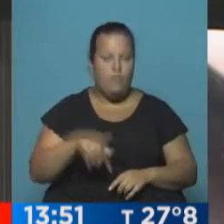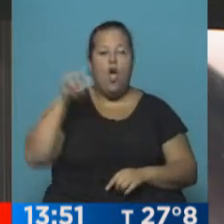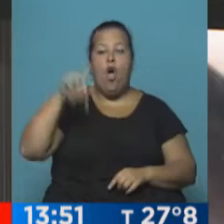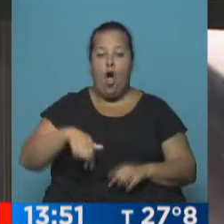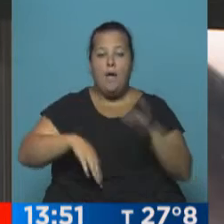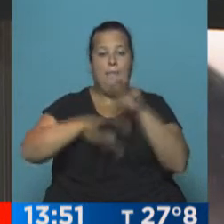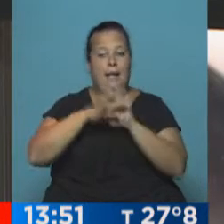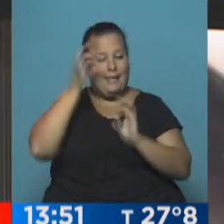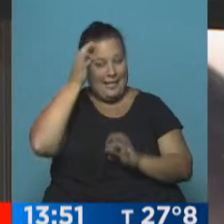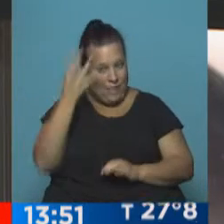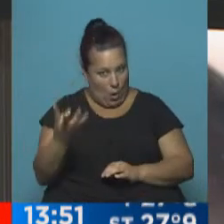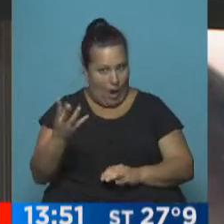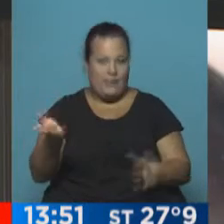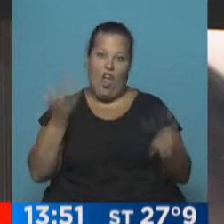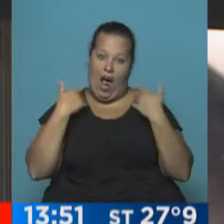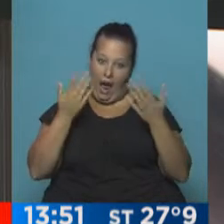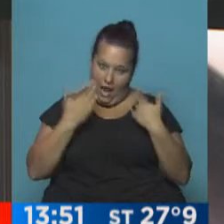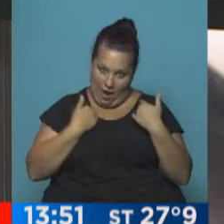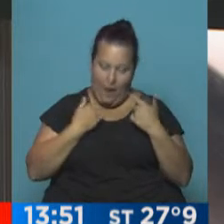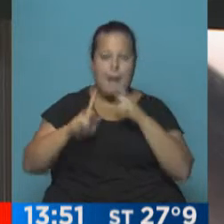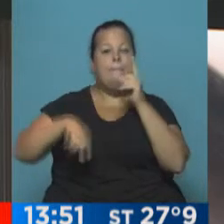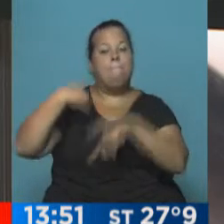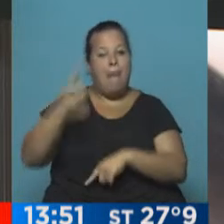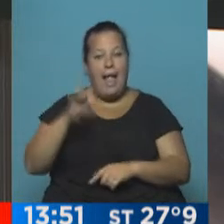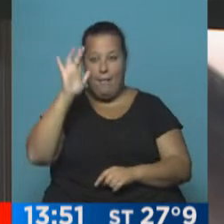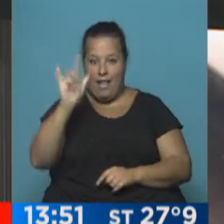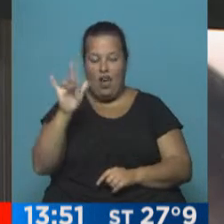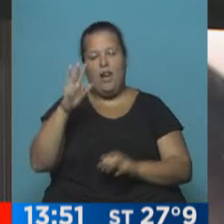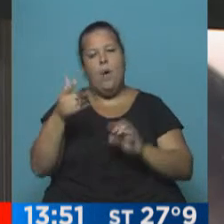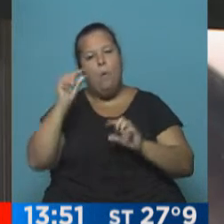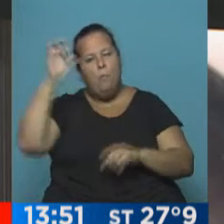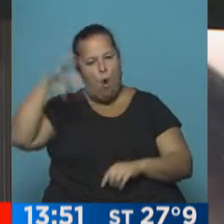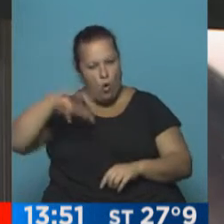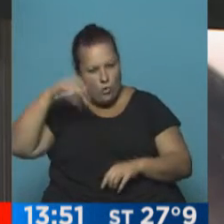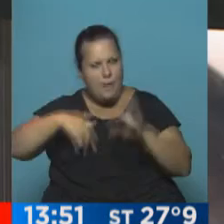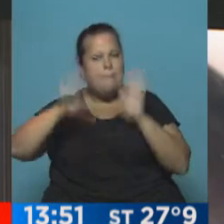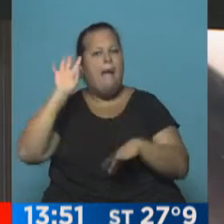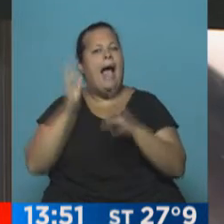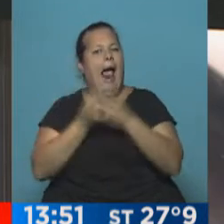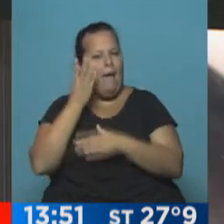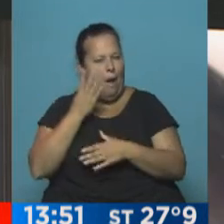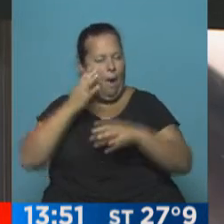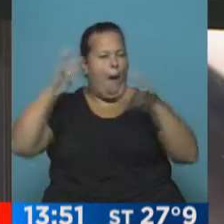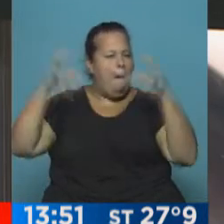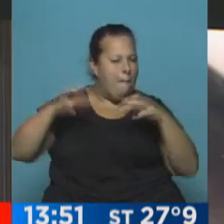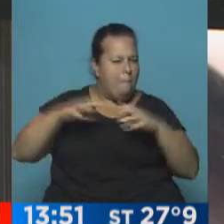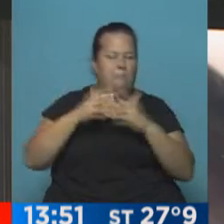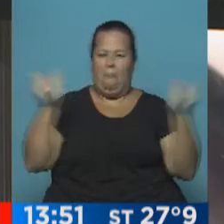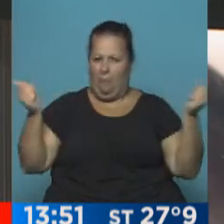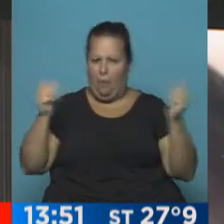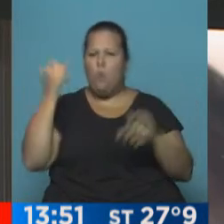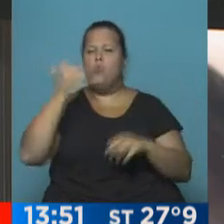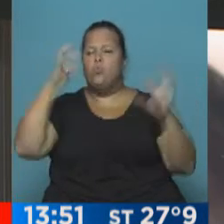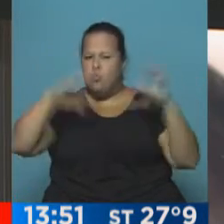hoy la máxima 34, calor. Mañana, miércoles, alguna lluvia, especialmente a la mañana, un chaparrón, pasa rápido,